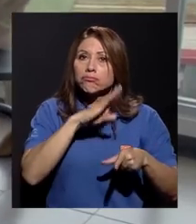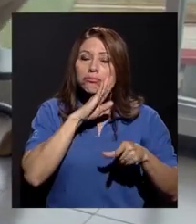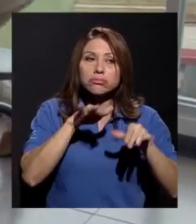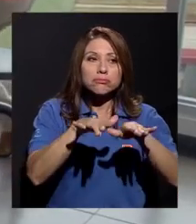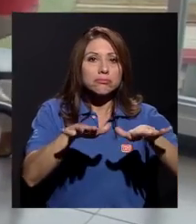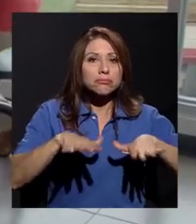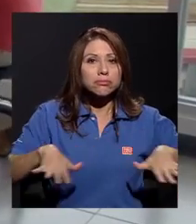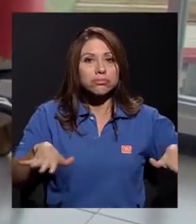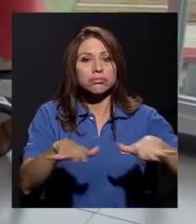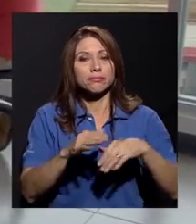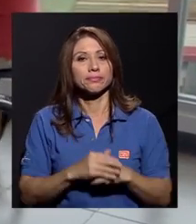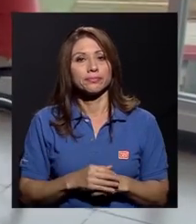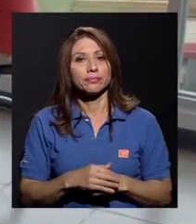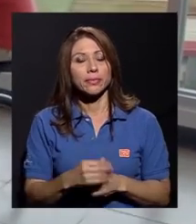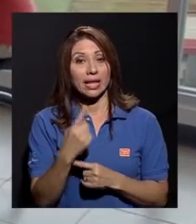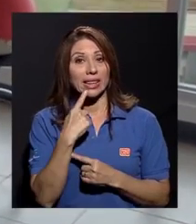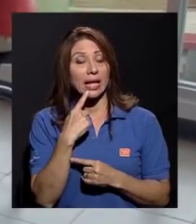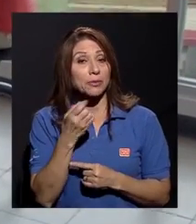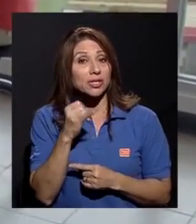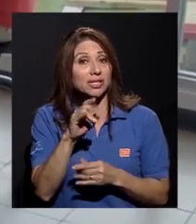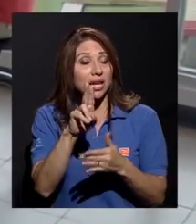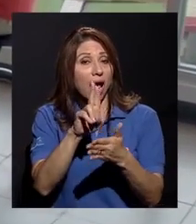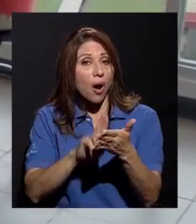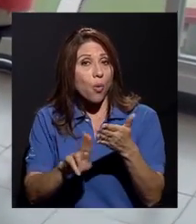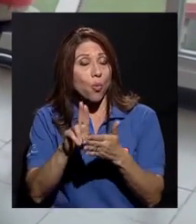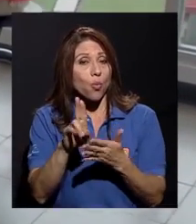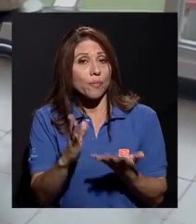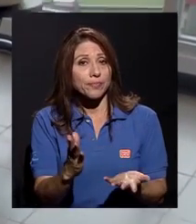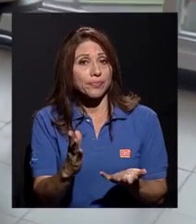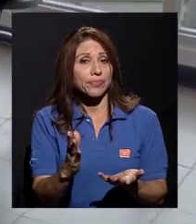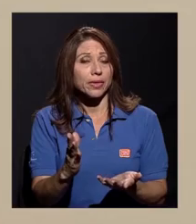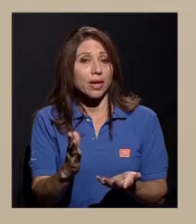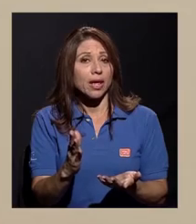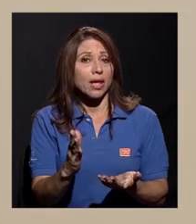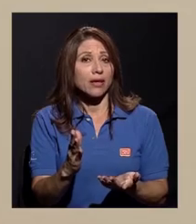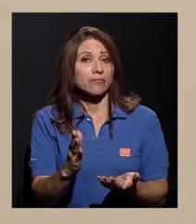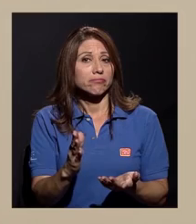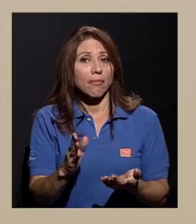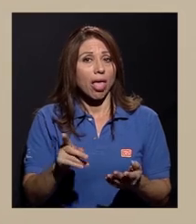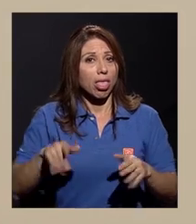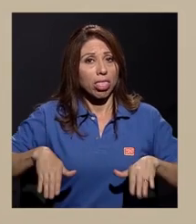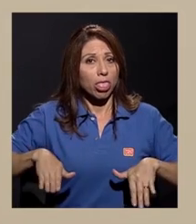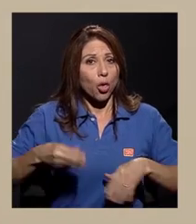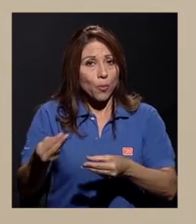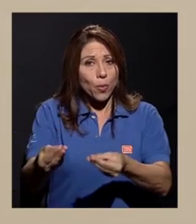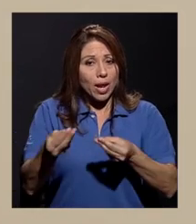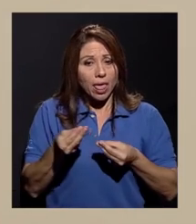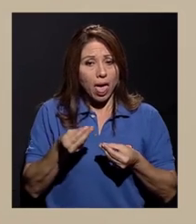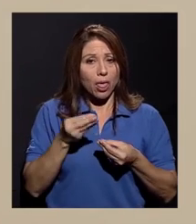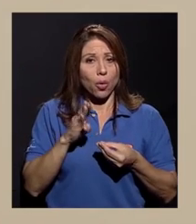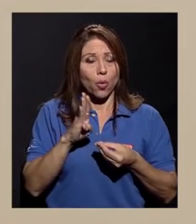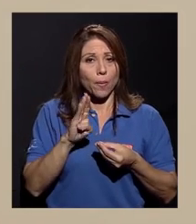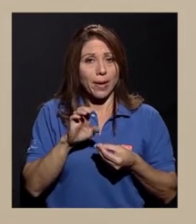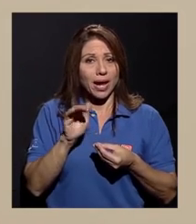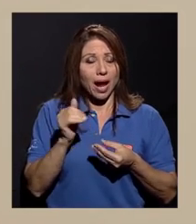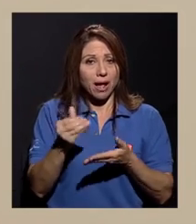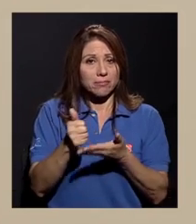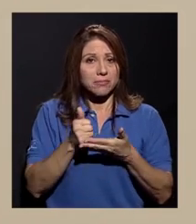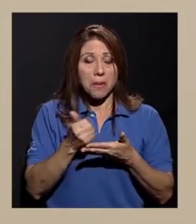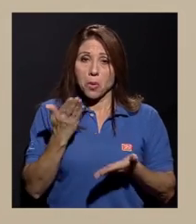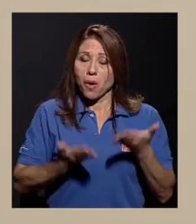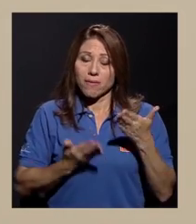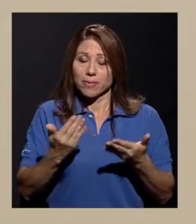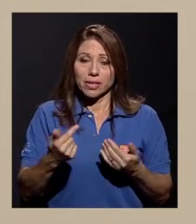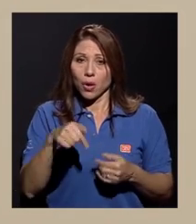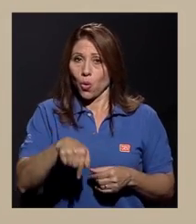que decir, la U, este, no, no me hubiera dado una beca, no, probablemente hoy no estaría aquí.